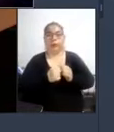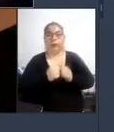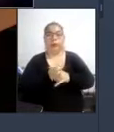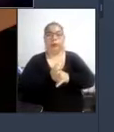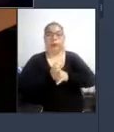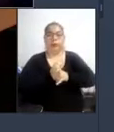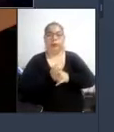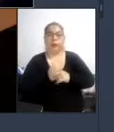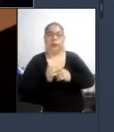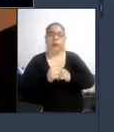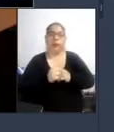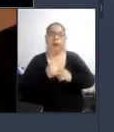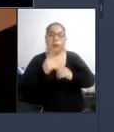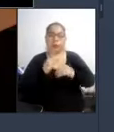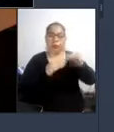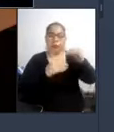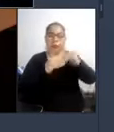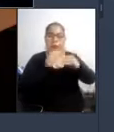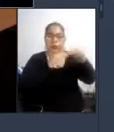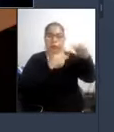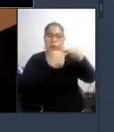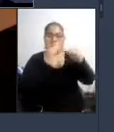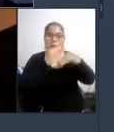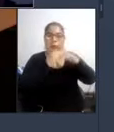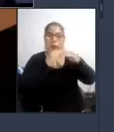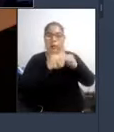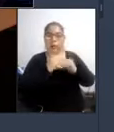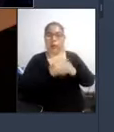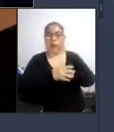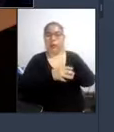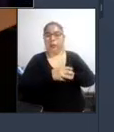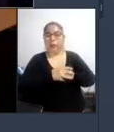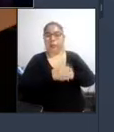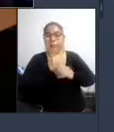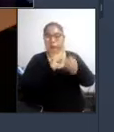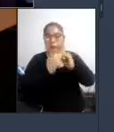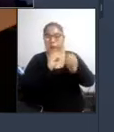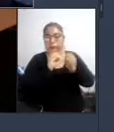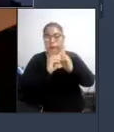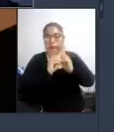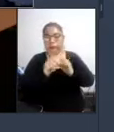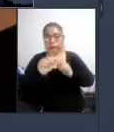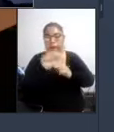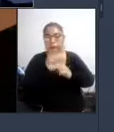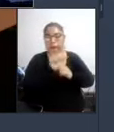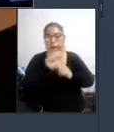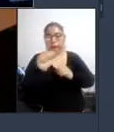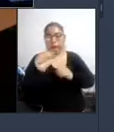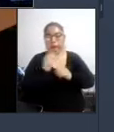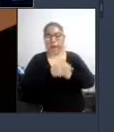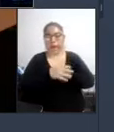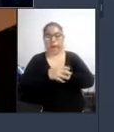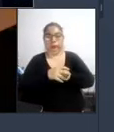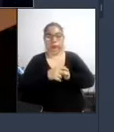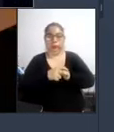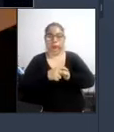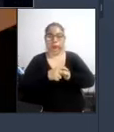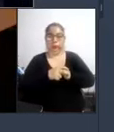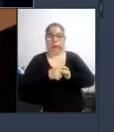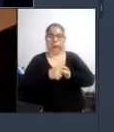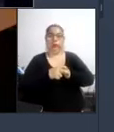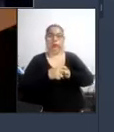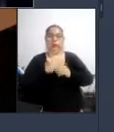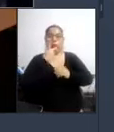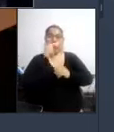la construcción sobre la sobre la cuestión de la modificación de vehículos para que puedan ser utilizados por